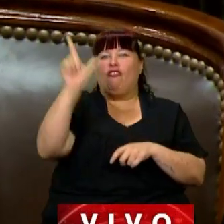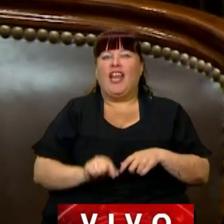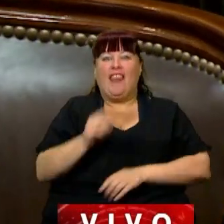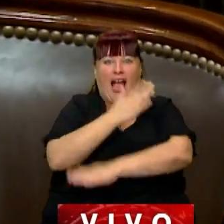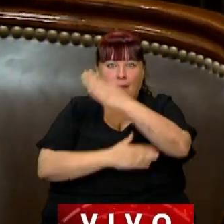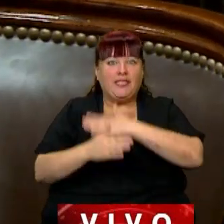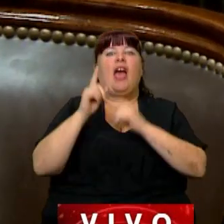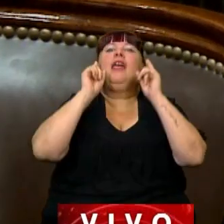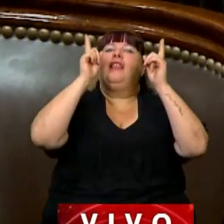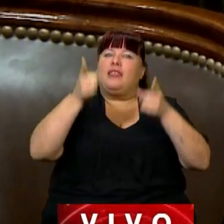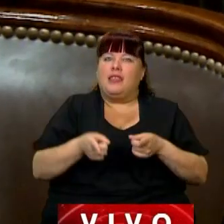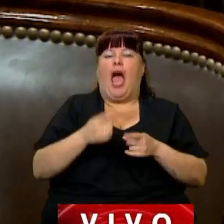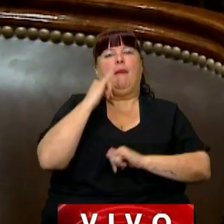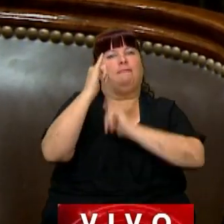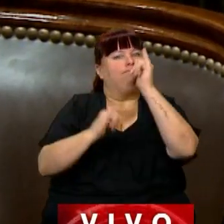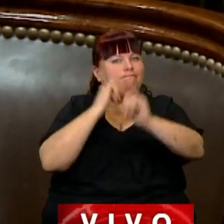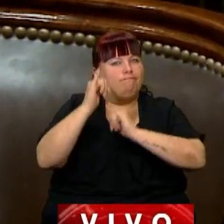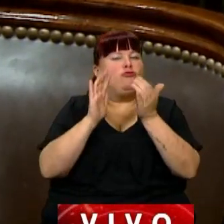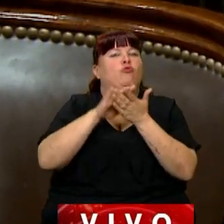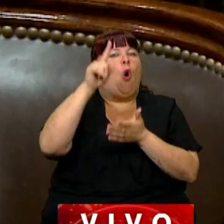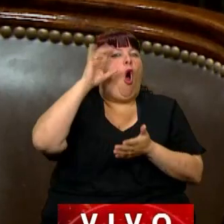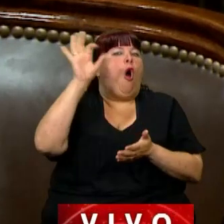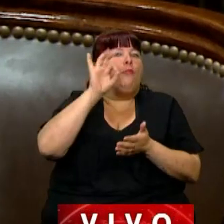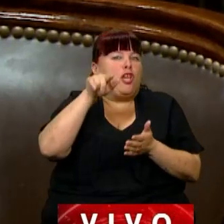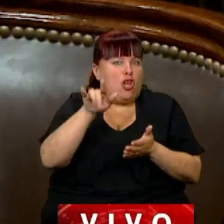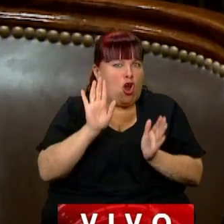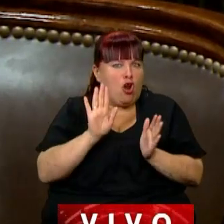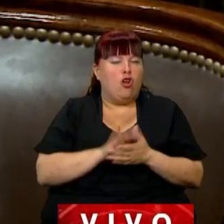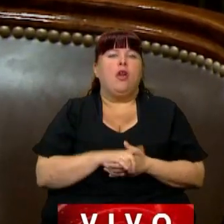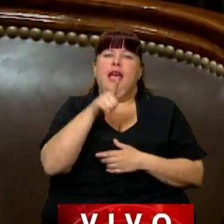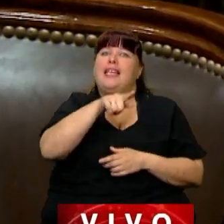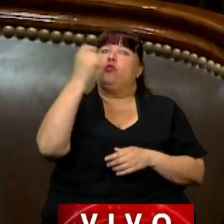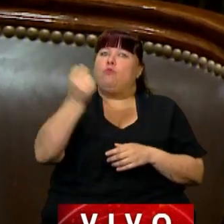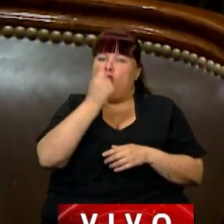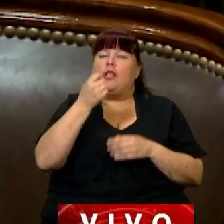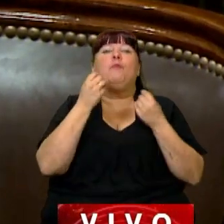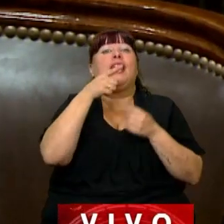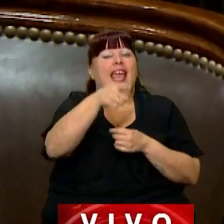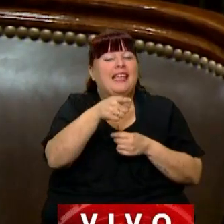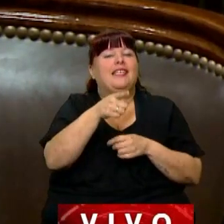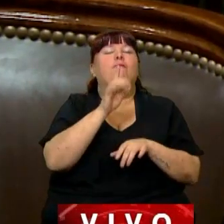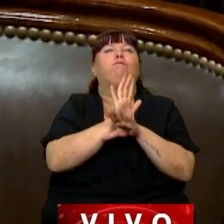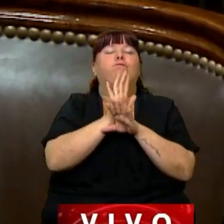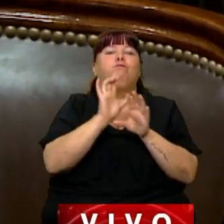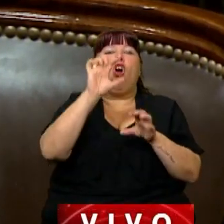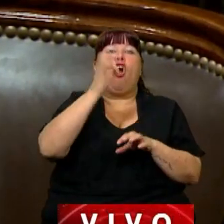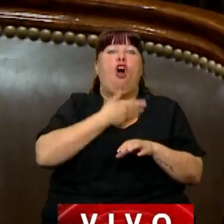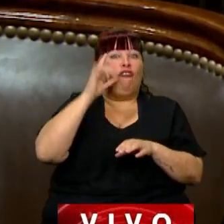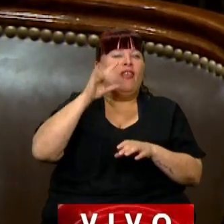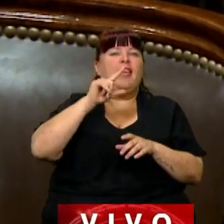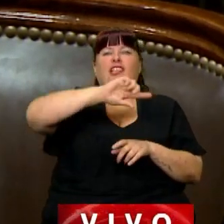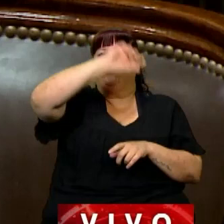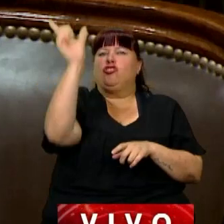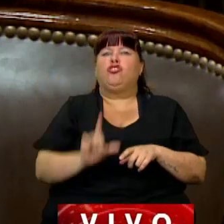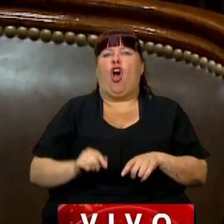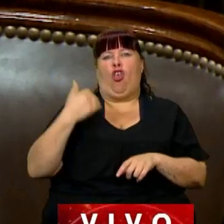que ha puesto también de manifiesto su mirada, que fue muy importante porque es quien está a lo largo y a